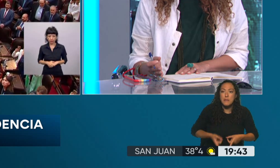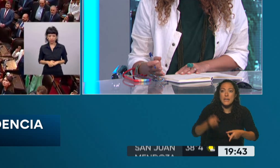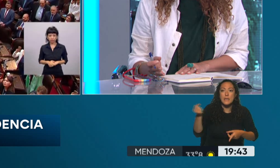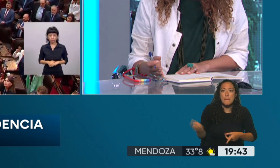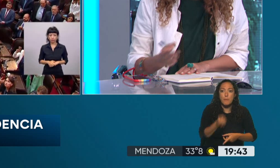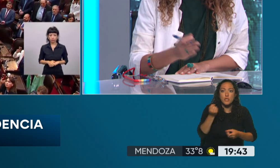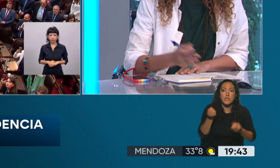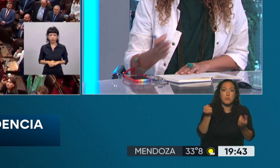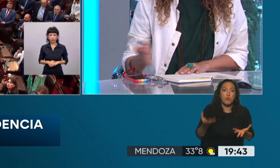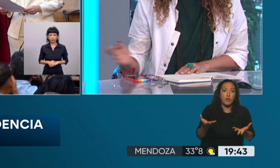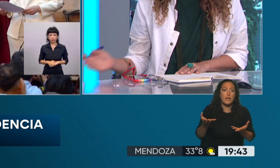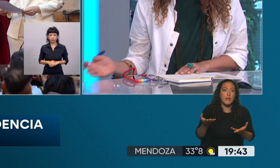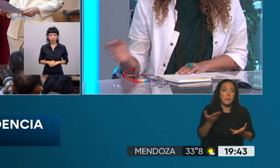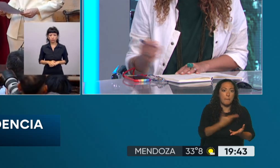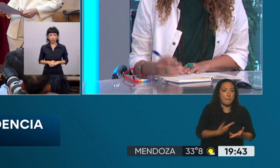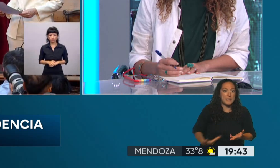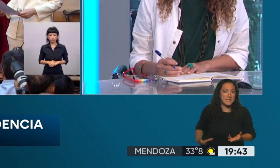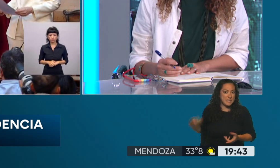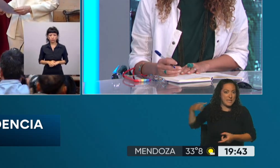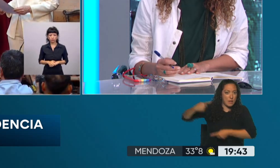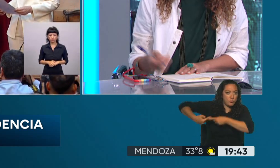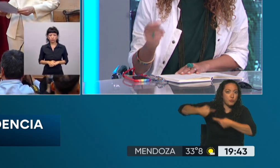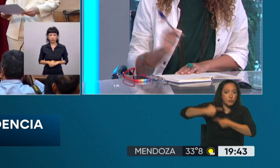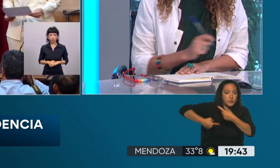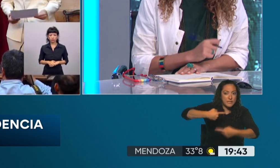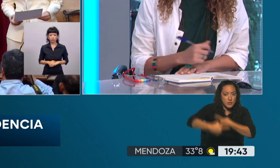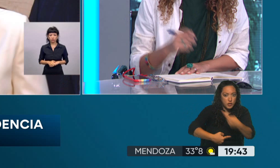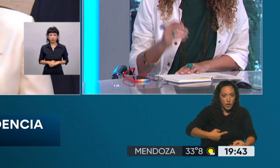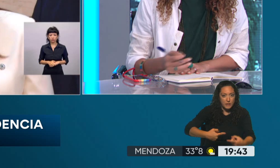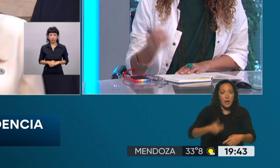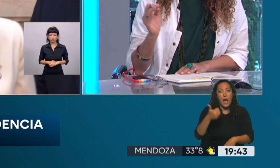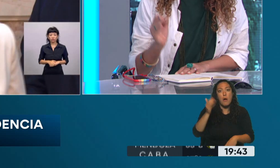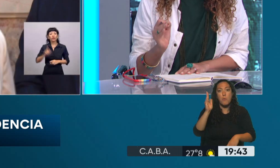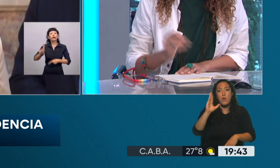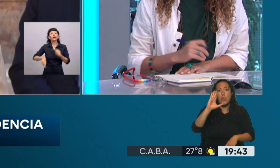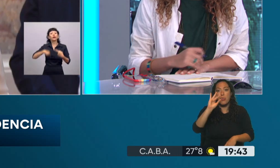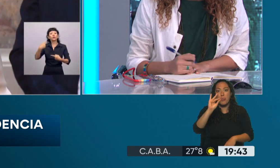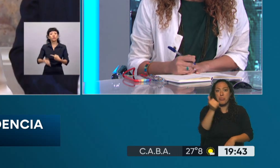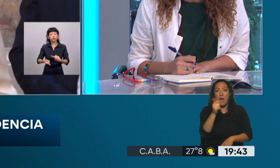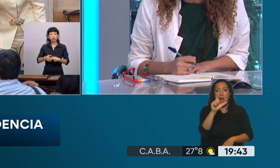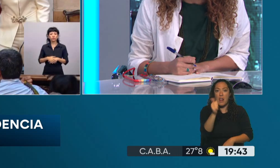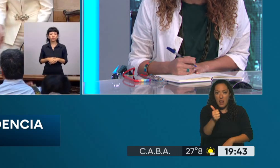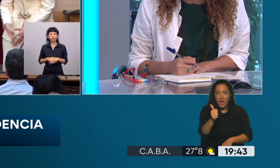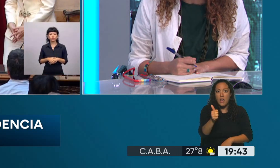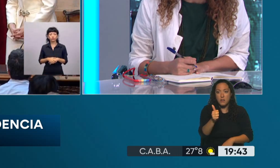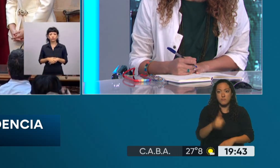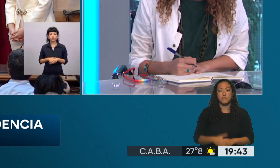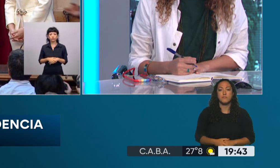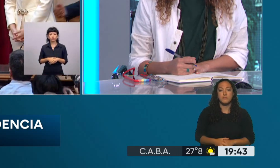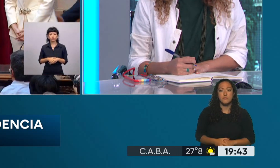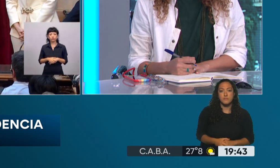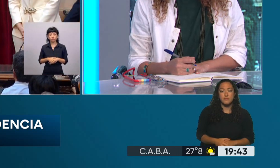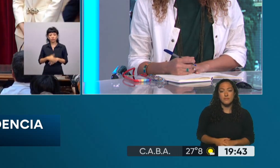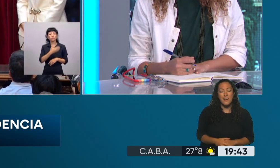la línea presidencial, la línea sucesoria. Tal cual, entonces va Abdala. Va Bartolomé Abdala a aprender nuestros mentes